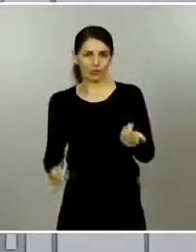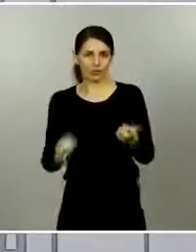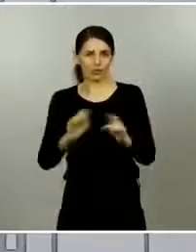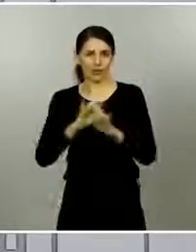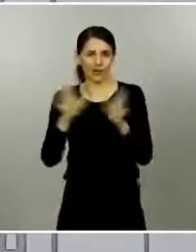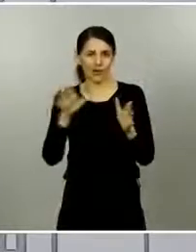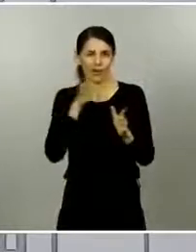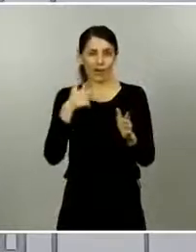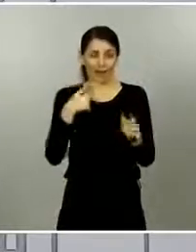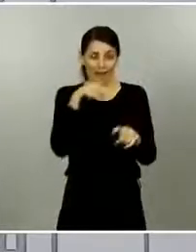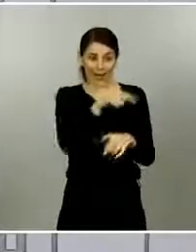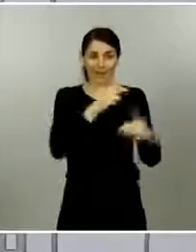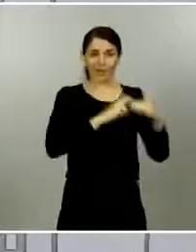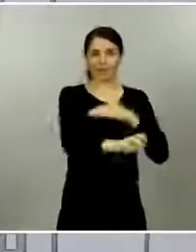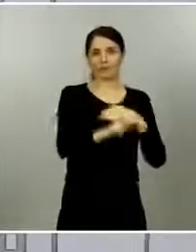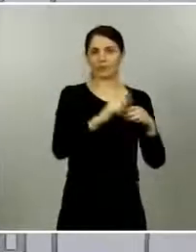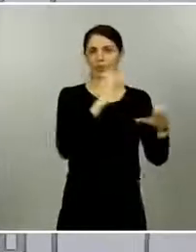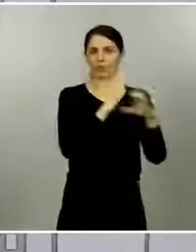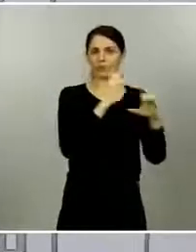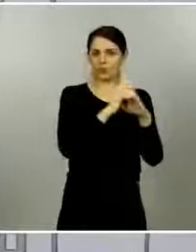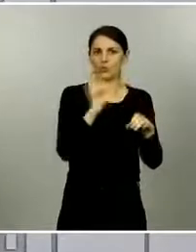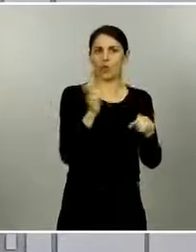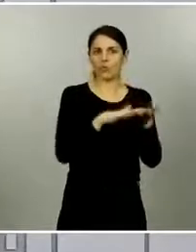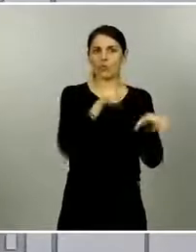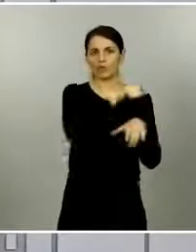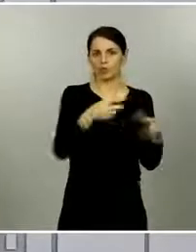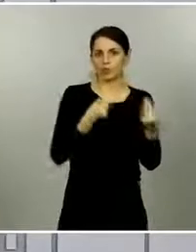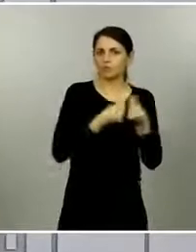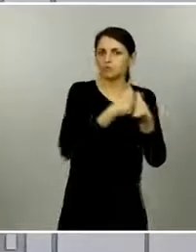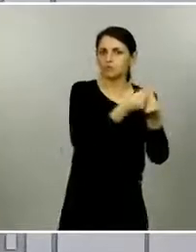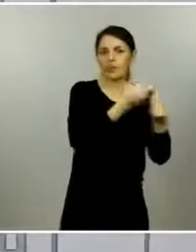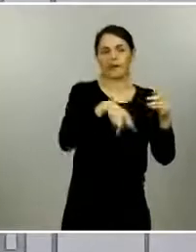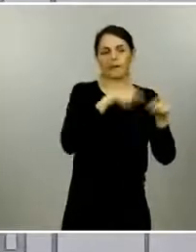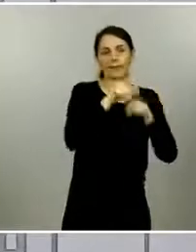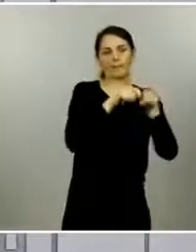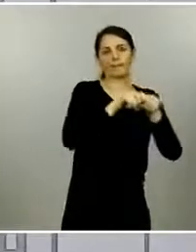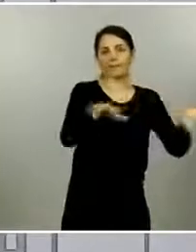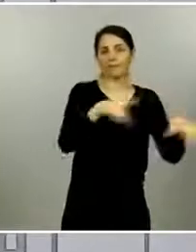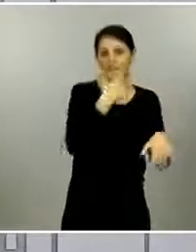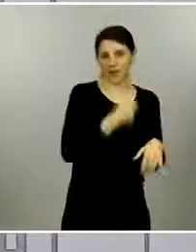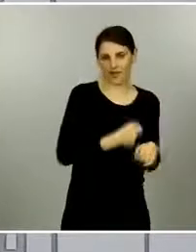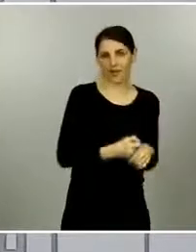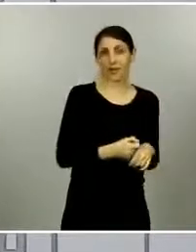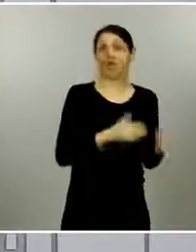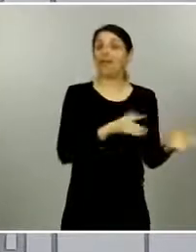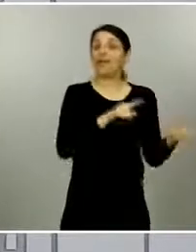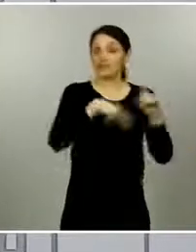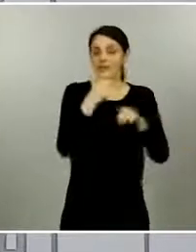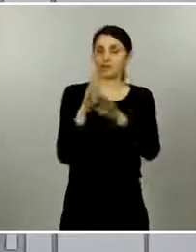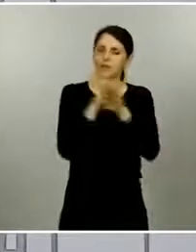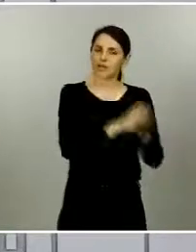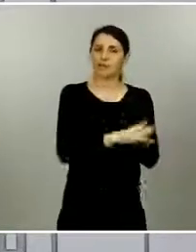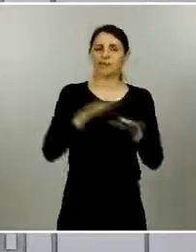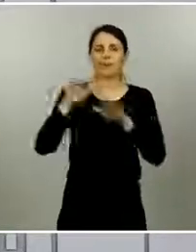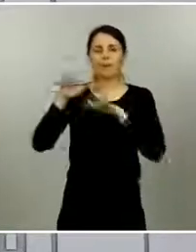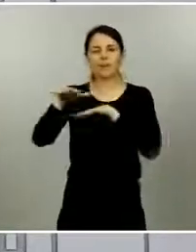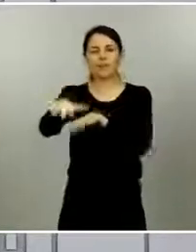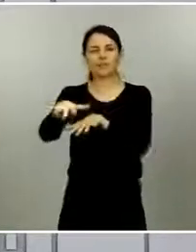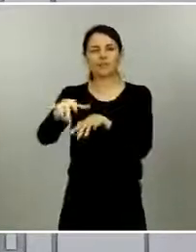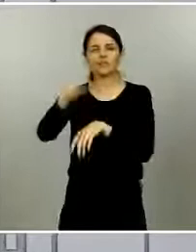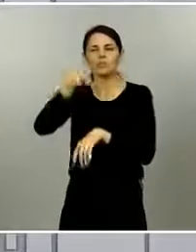algún momento llegar a transmitir luego hay que valorar cómo se comporta la gente en las manifestaciones es cierto que hay gente